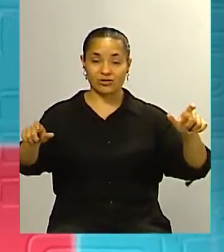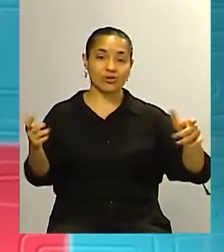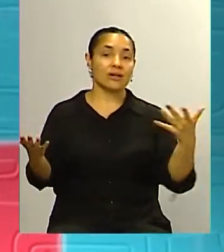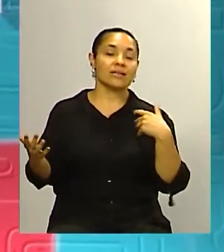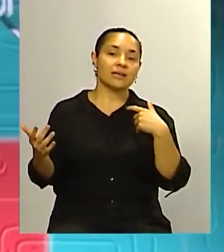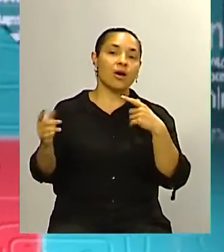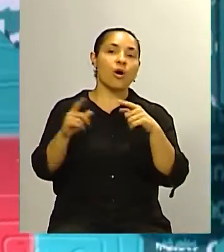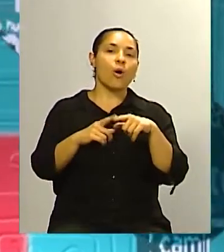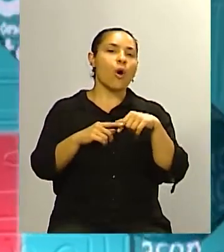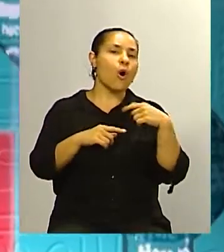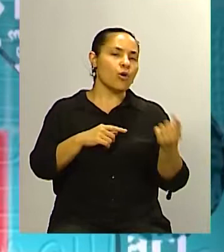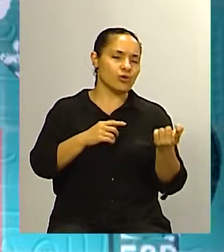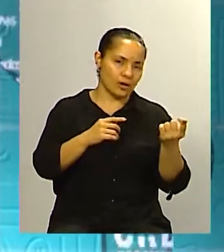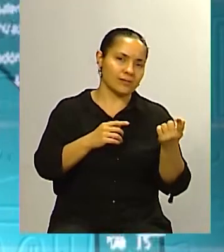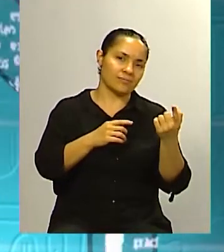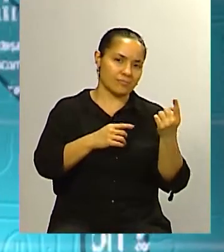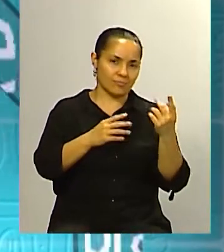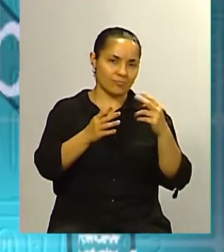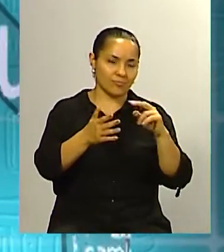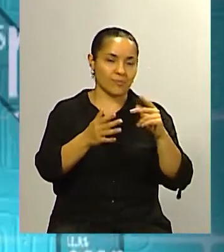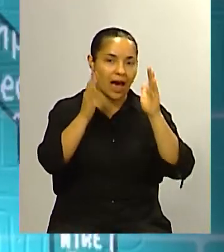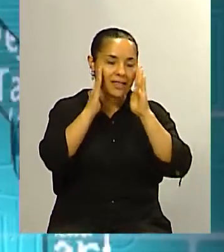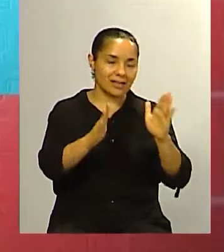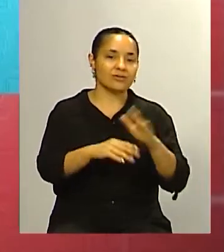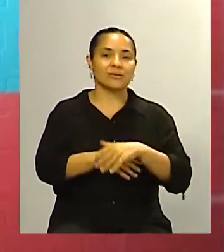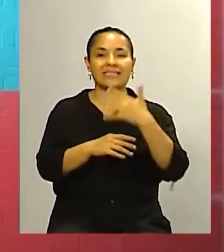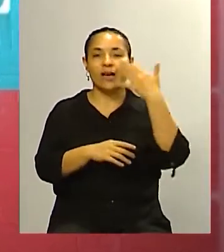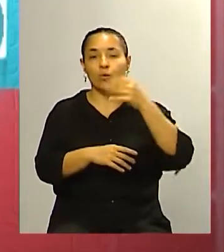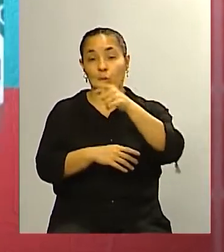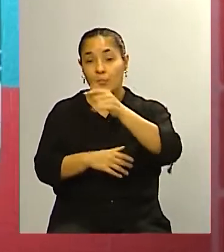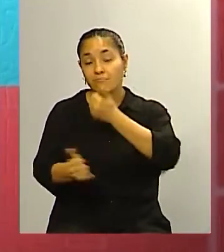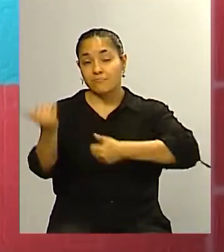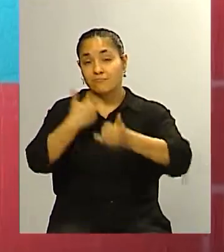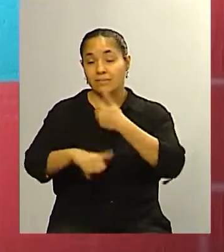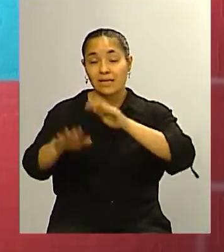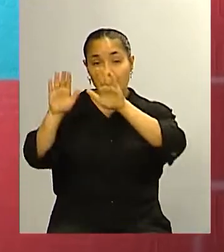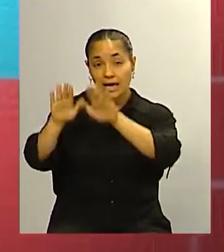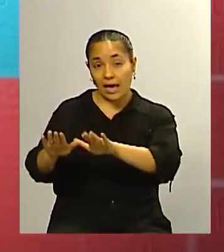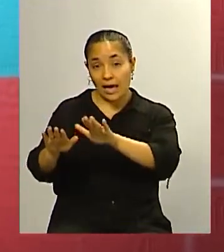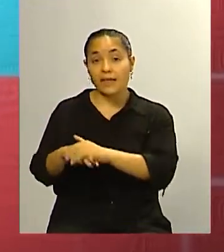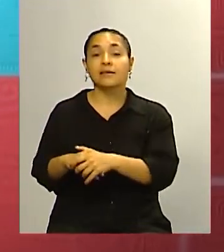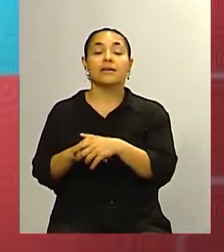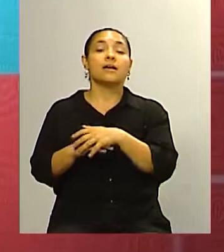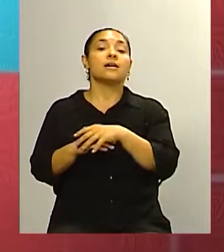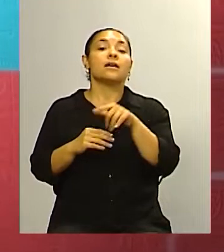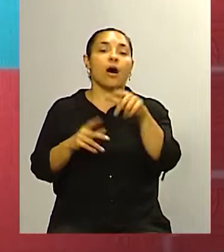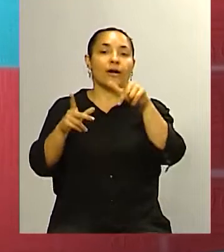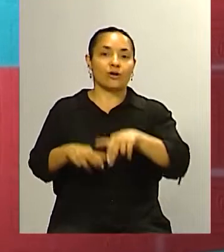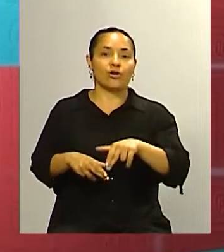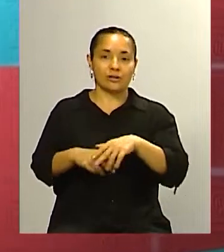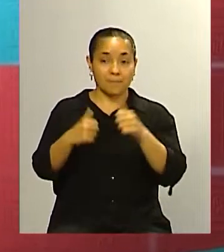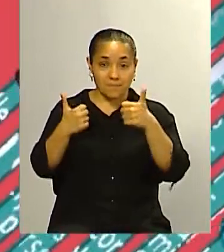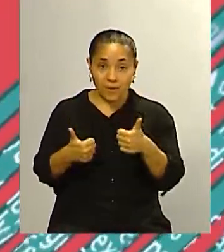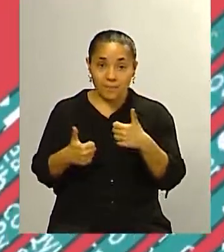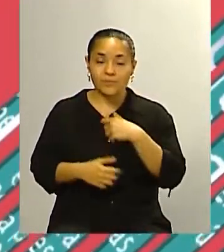tensión por otro lado estamos seguros que sí pero bueno vos desde tu lugar lo vas a analizar así es que te pido que te quedes ahí porque vamos a un corte ¿te